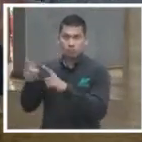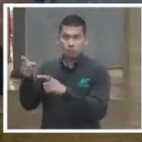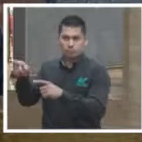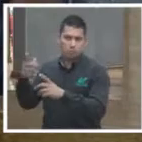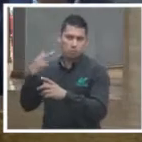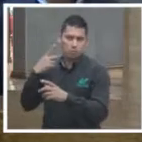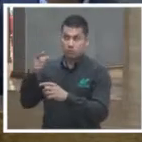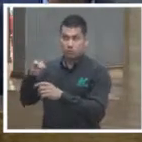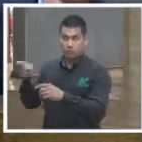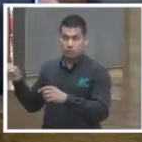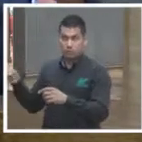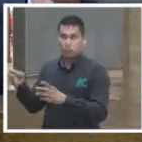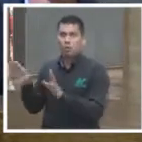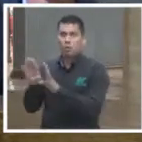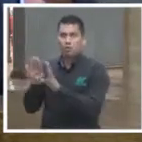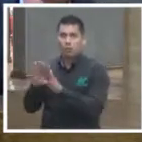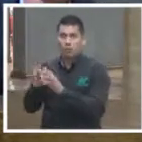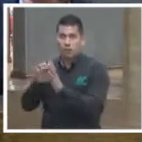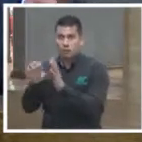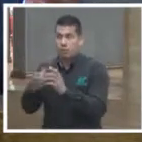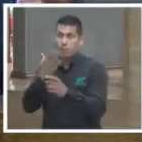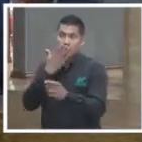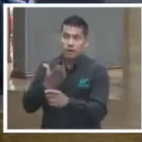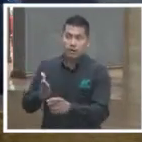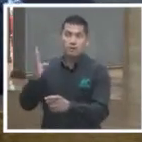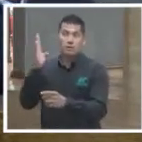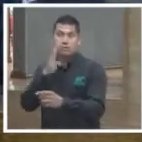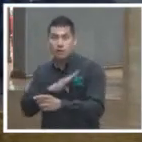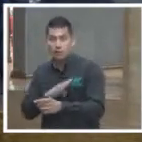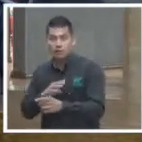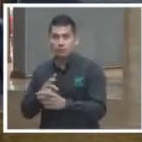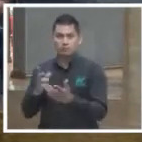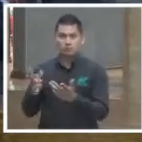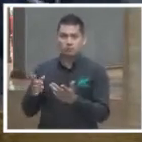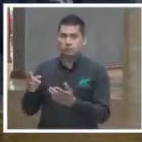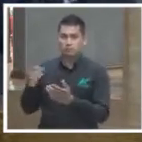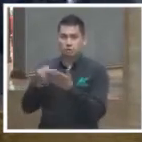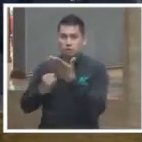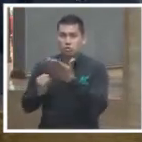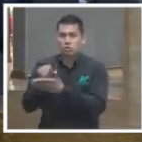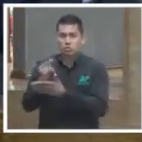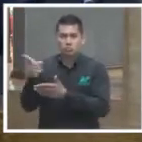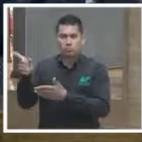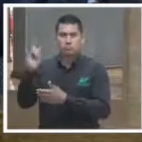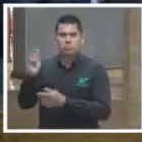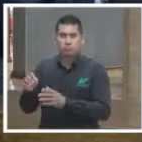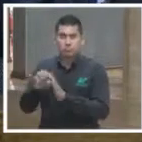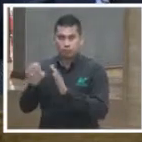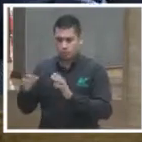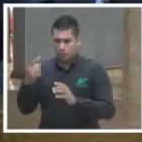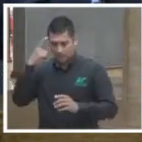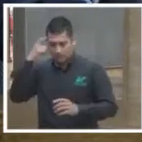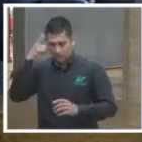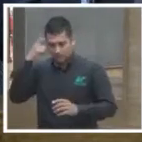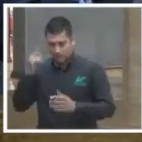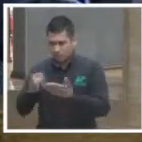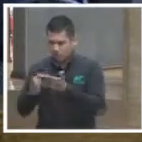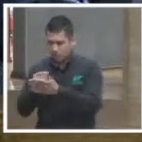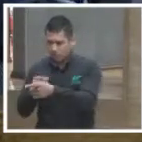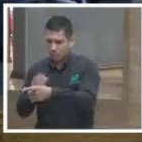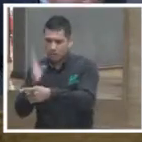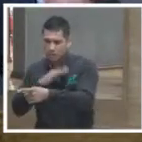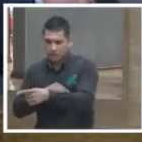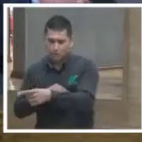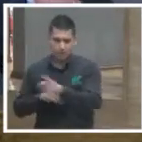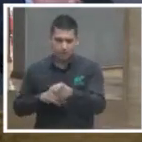buenas y malas, sino muchas de las decisiones son, cuál es la menos mala de las opciones